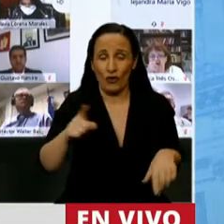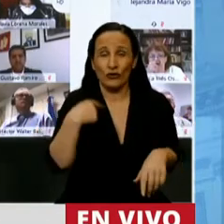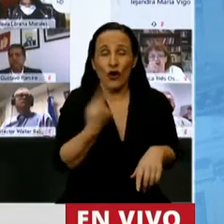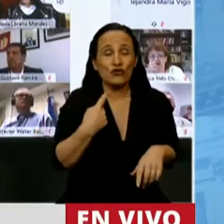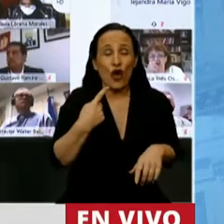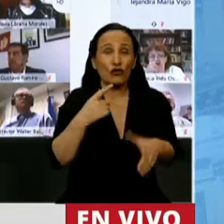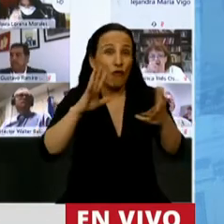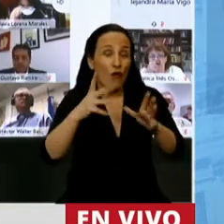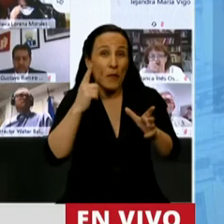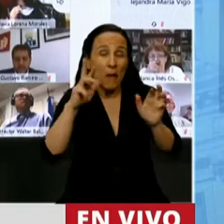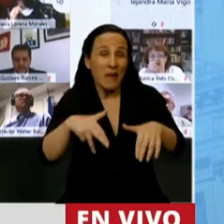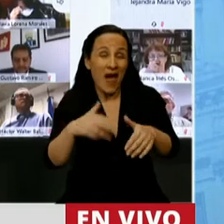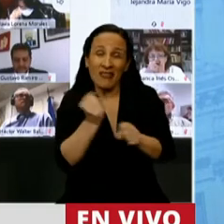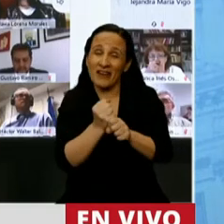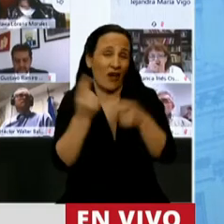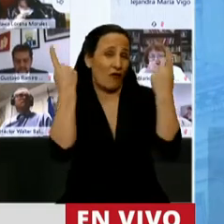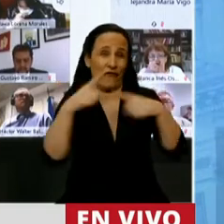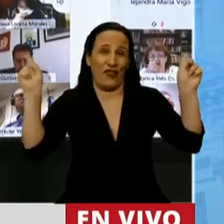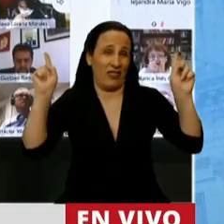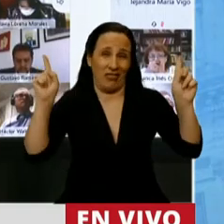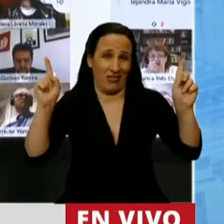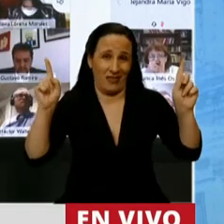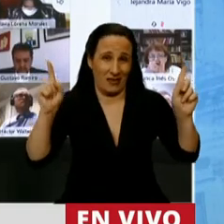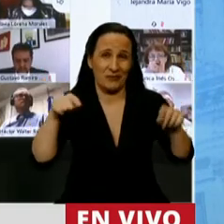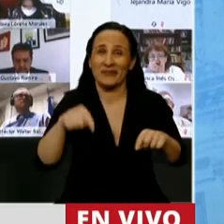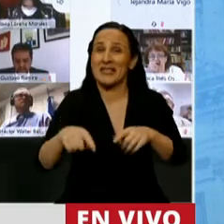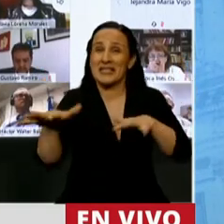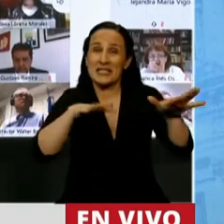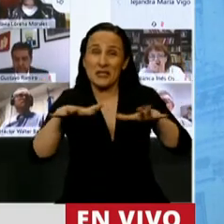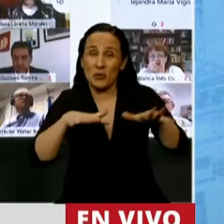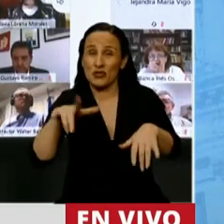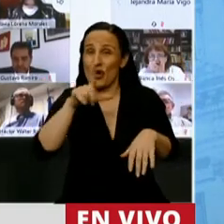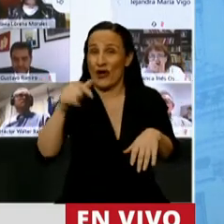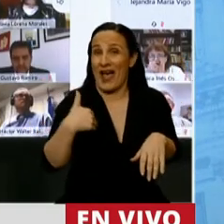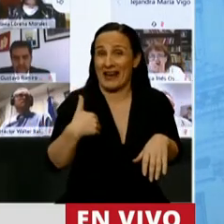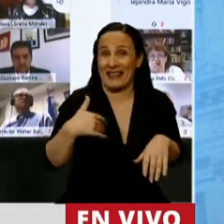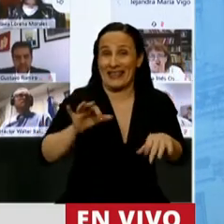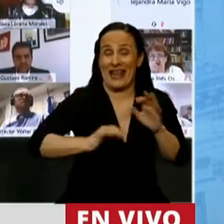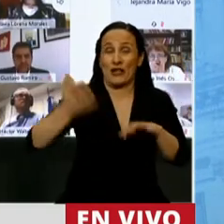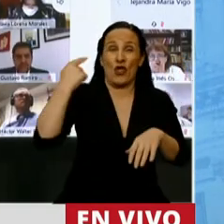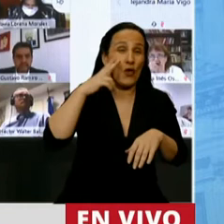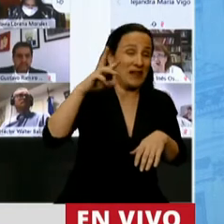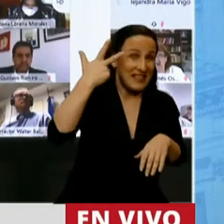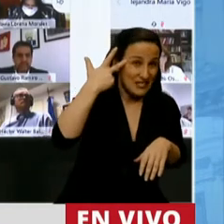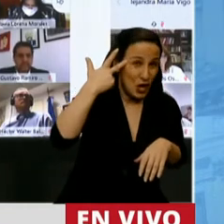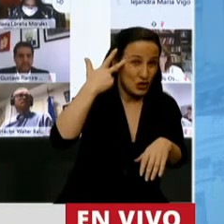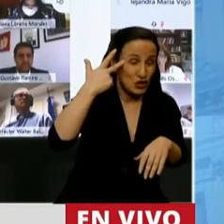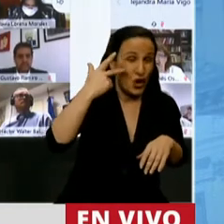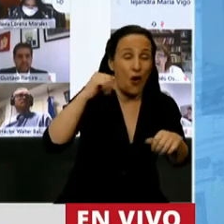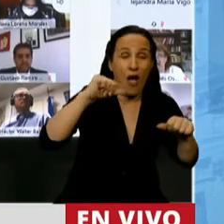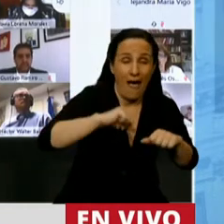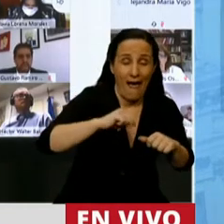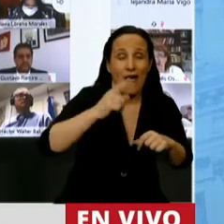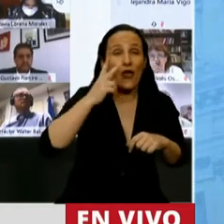diverso. En esta circunstancia de caída de la Argentina en 2018, caída de la Argentina